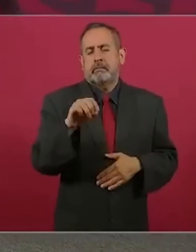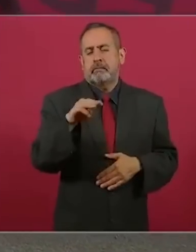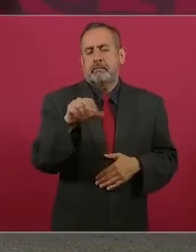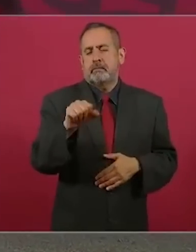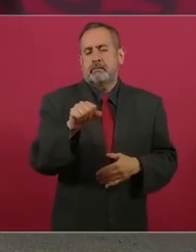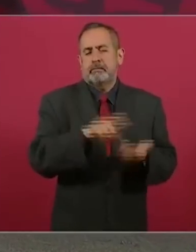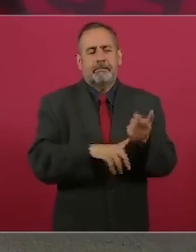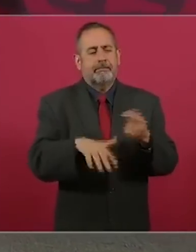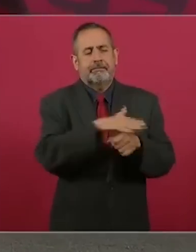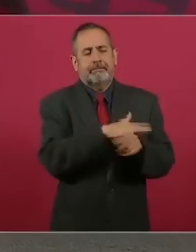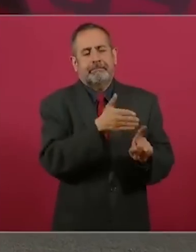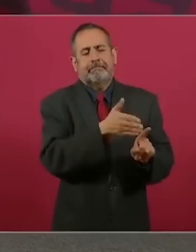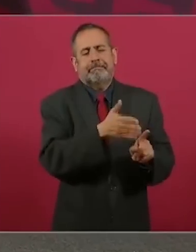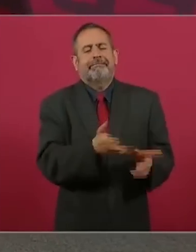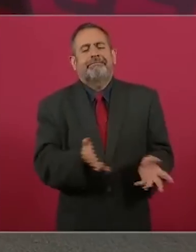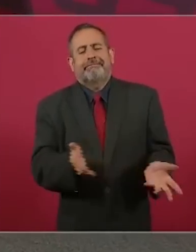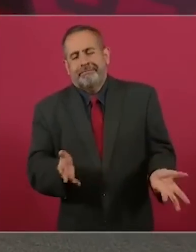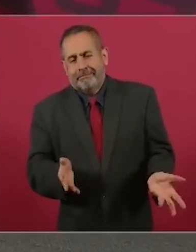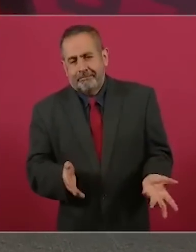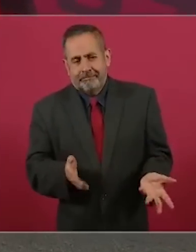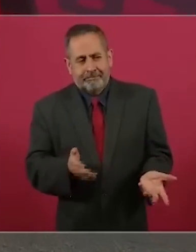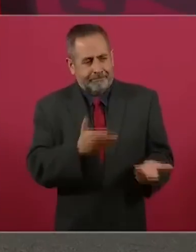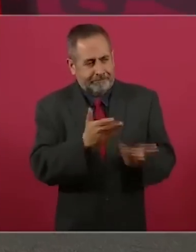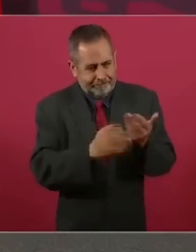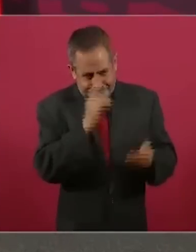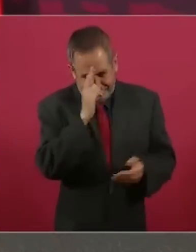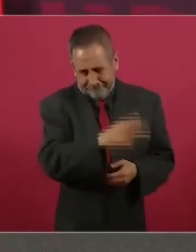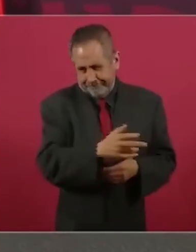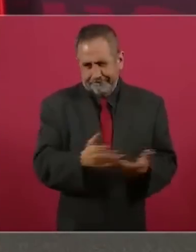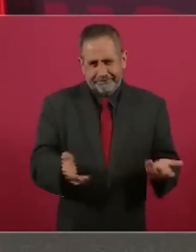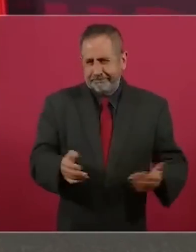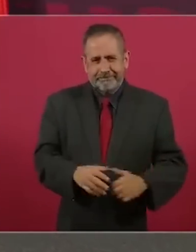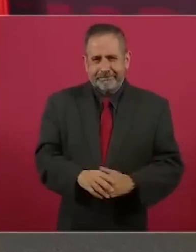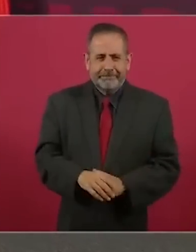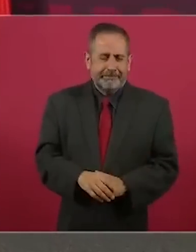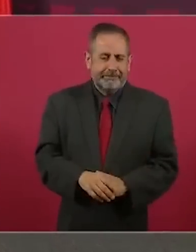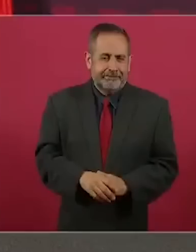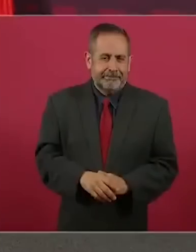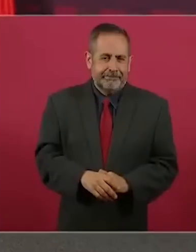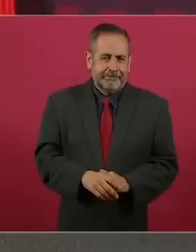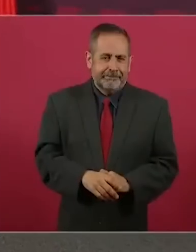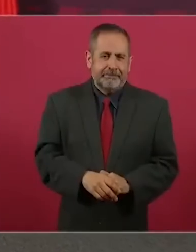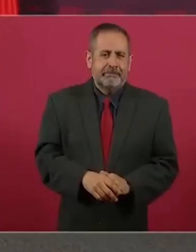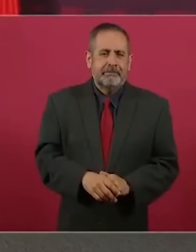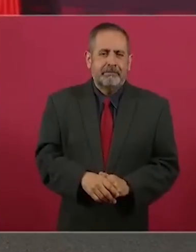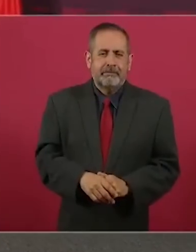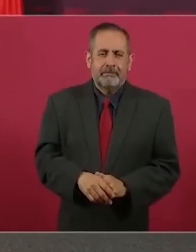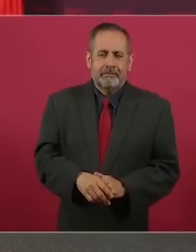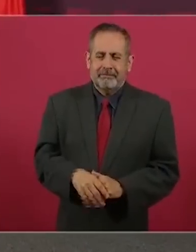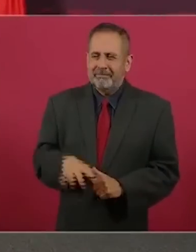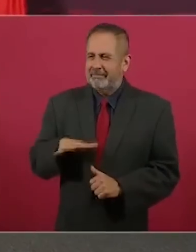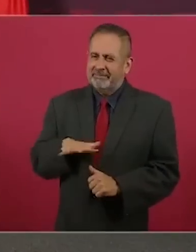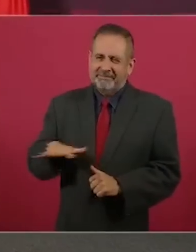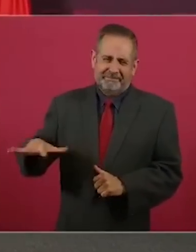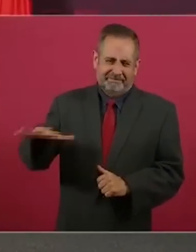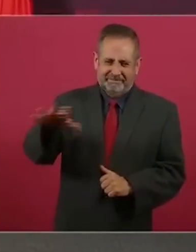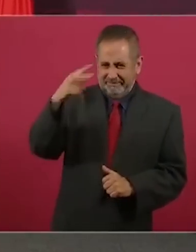Pero, con todo respeto, México